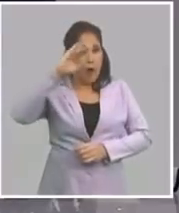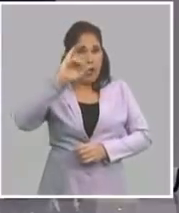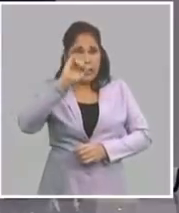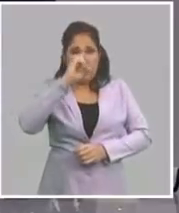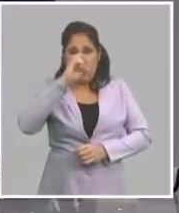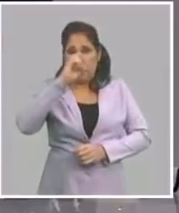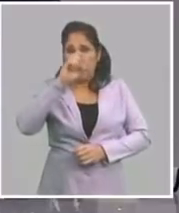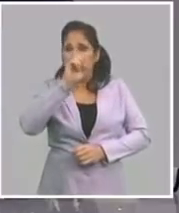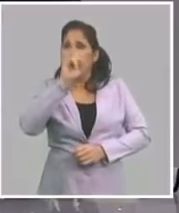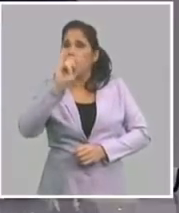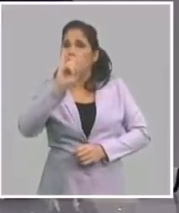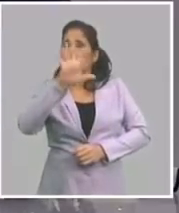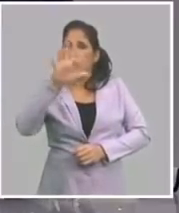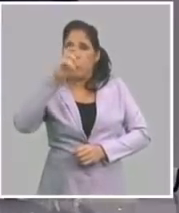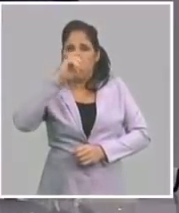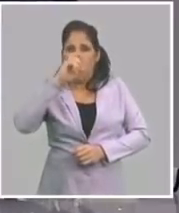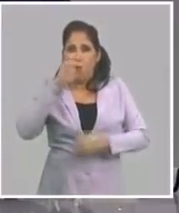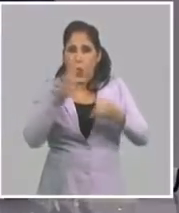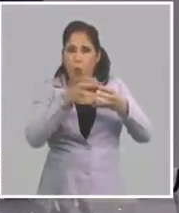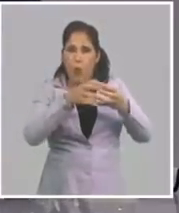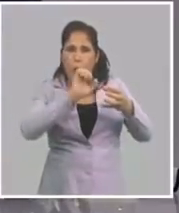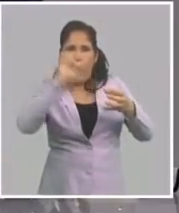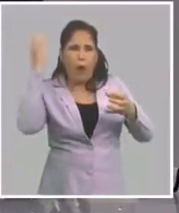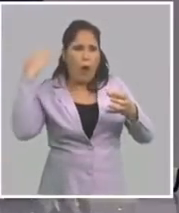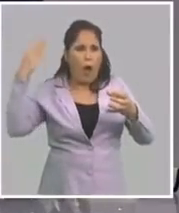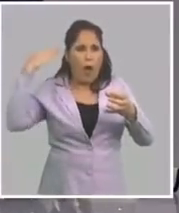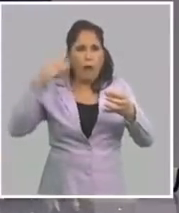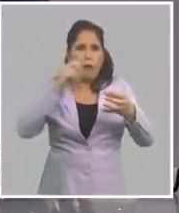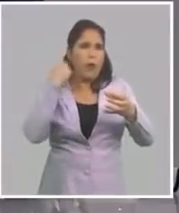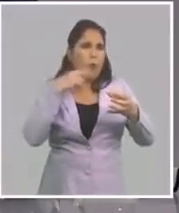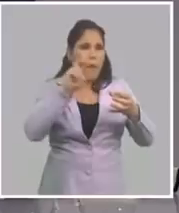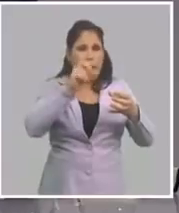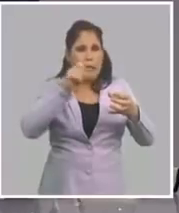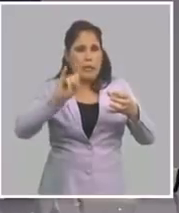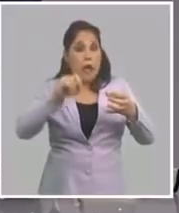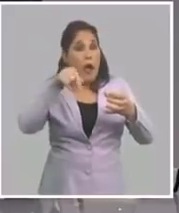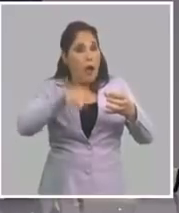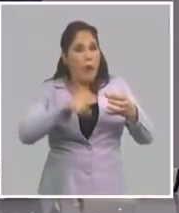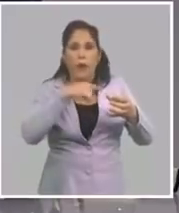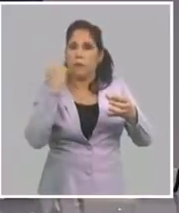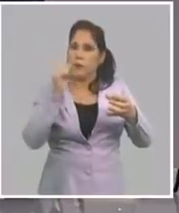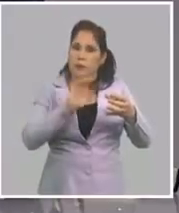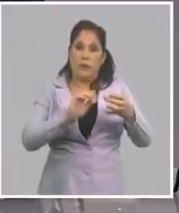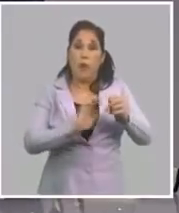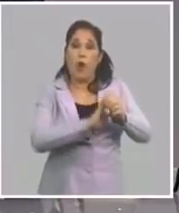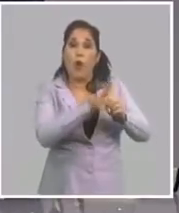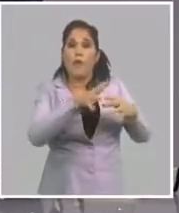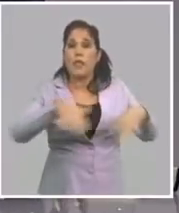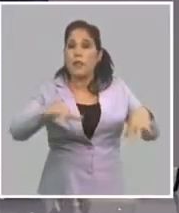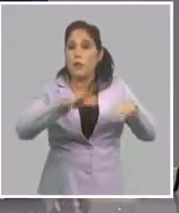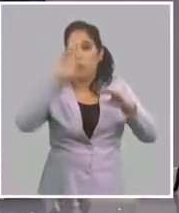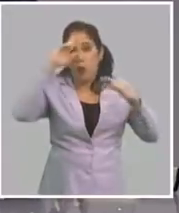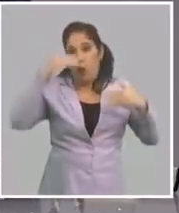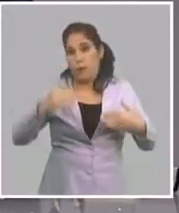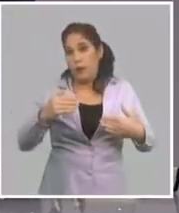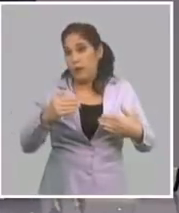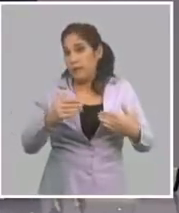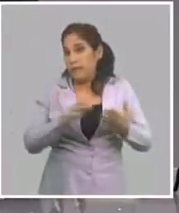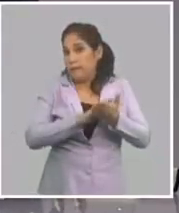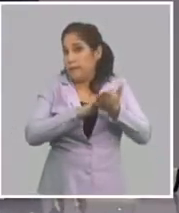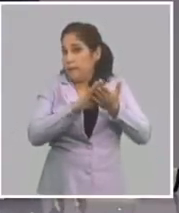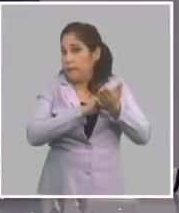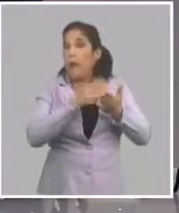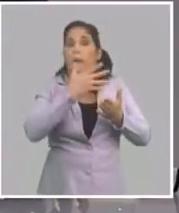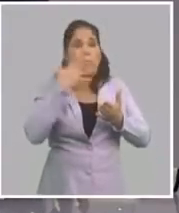65 años, un grupo que él ganó ampliamente en el 16. Imagínense, COVID, situación de salud, ha perdido